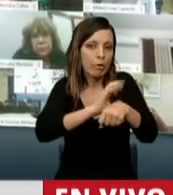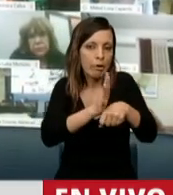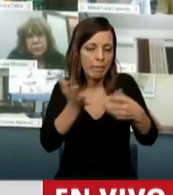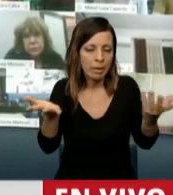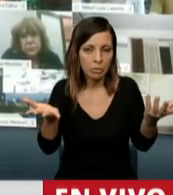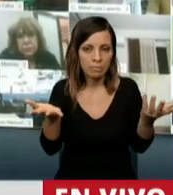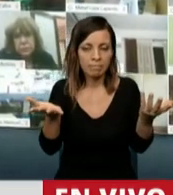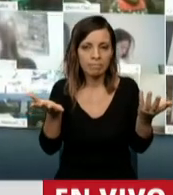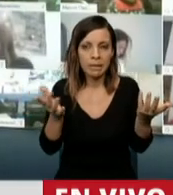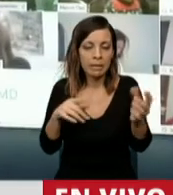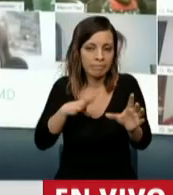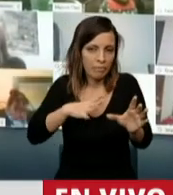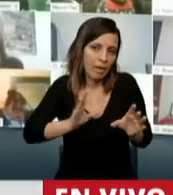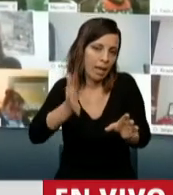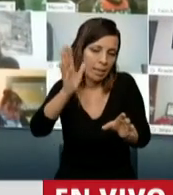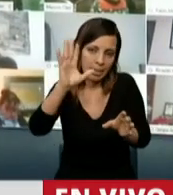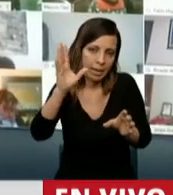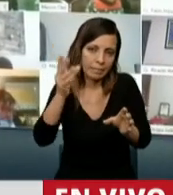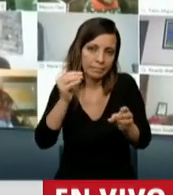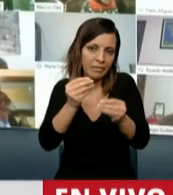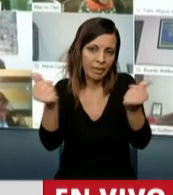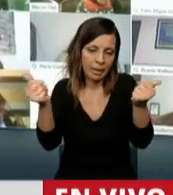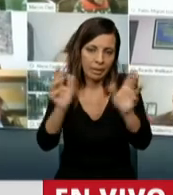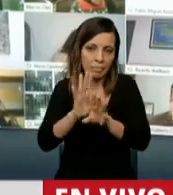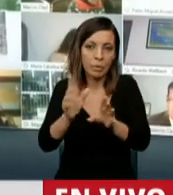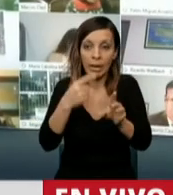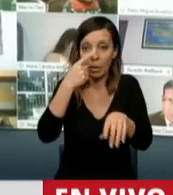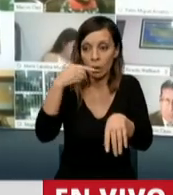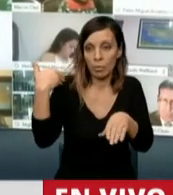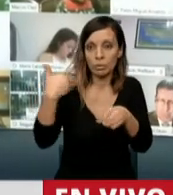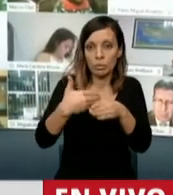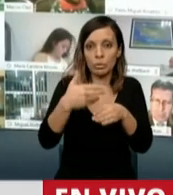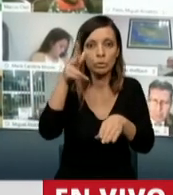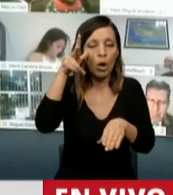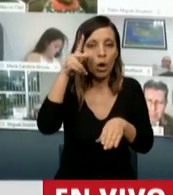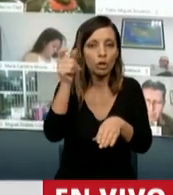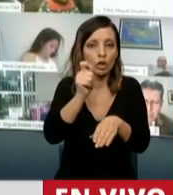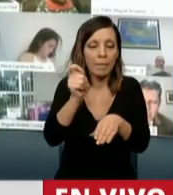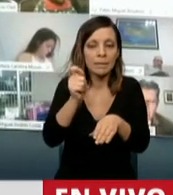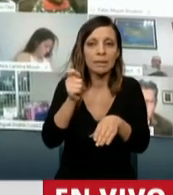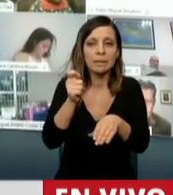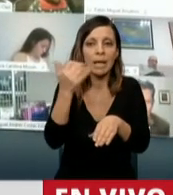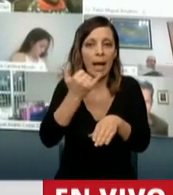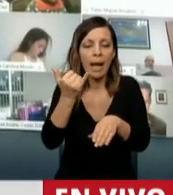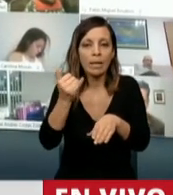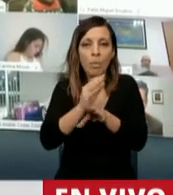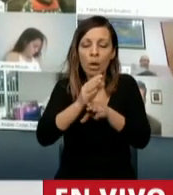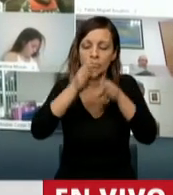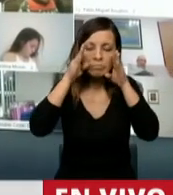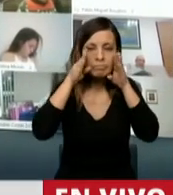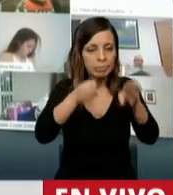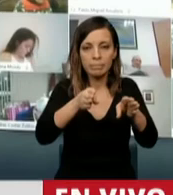no podemos terminar de salir, porque lo único que hemos hecho en estos ocho meses es ver unifocalmente,